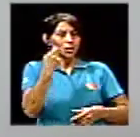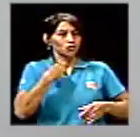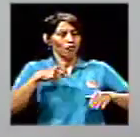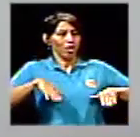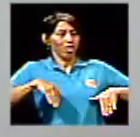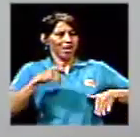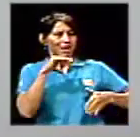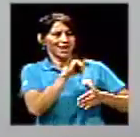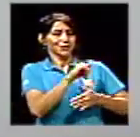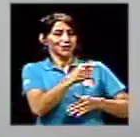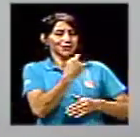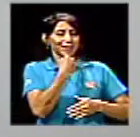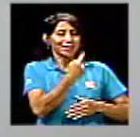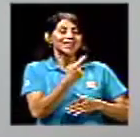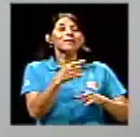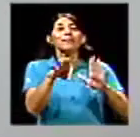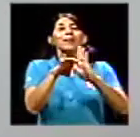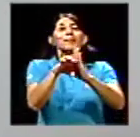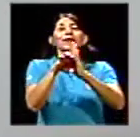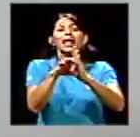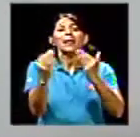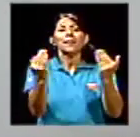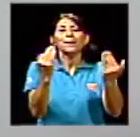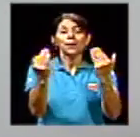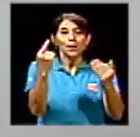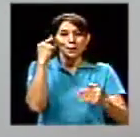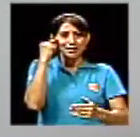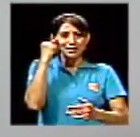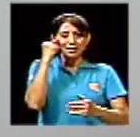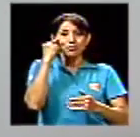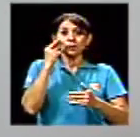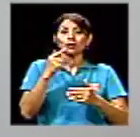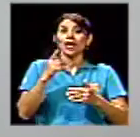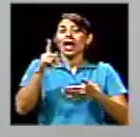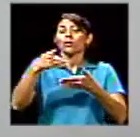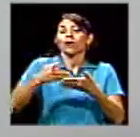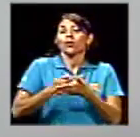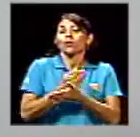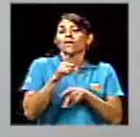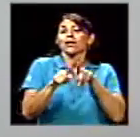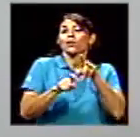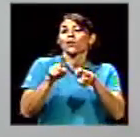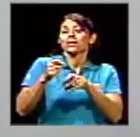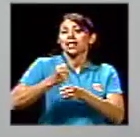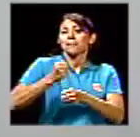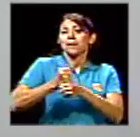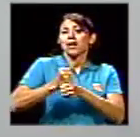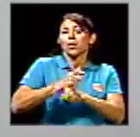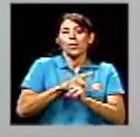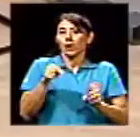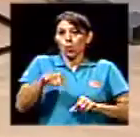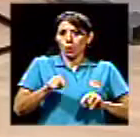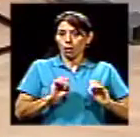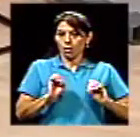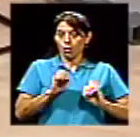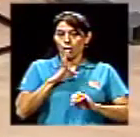creo que es útil. Pensemos, digamos, en la encuesta, hay una nueva encuesta de empleo, de la que no vamos a hablar hoy, a menos que usted quiera,